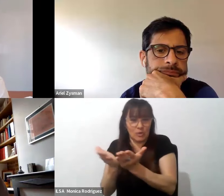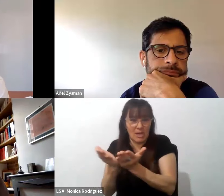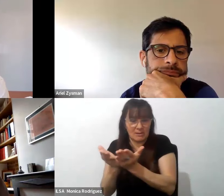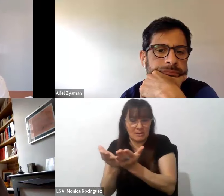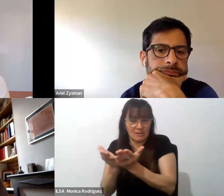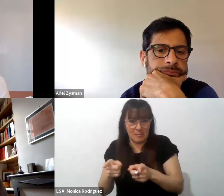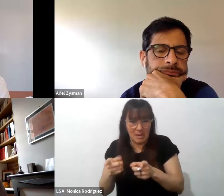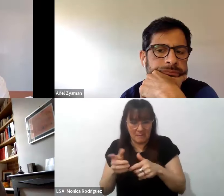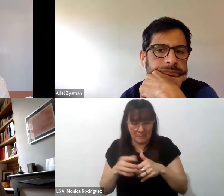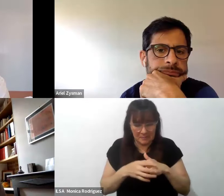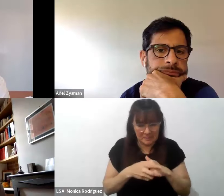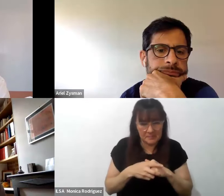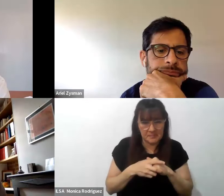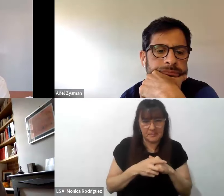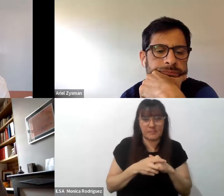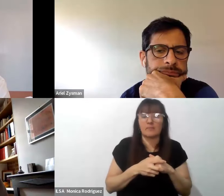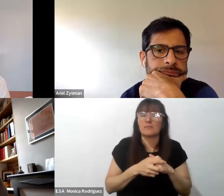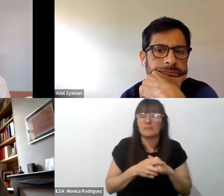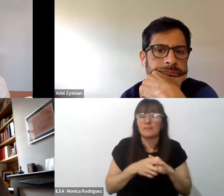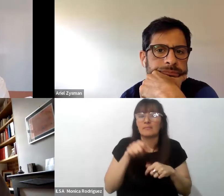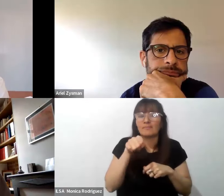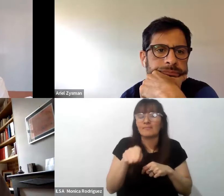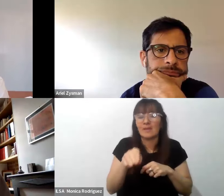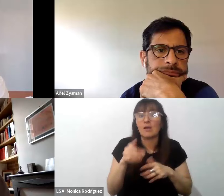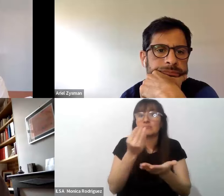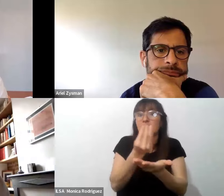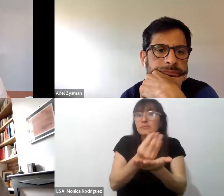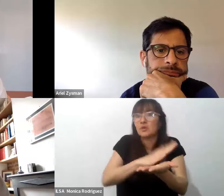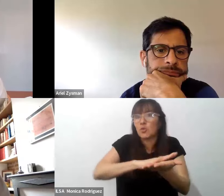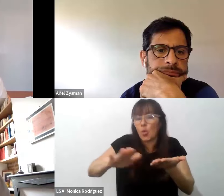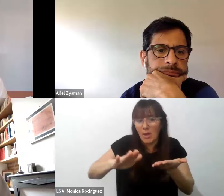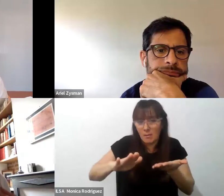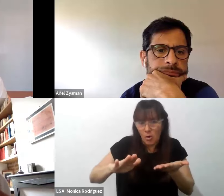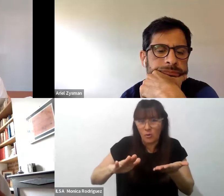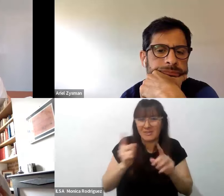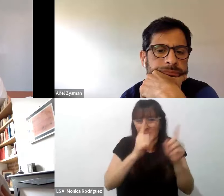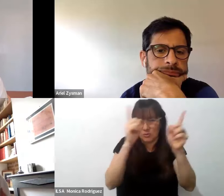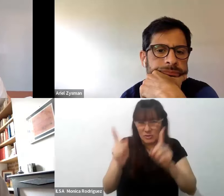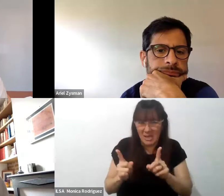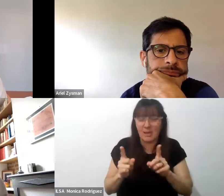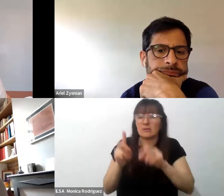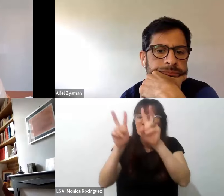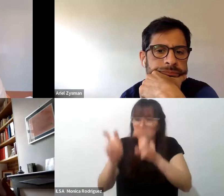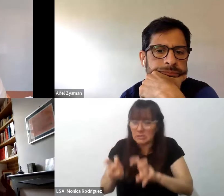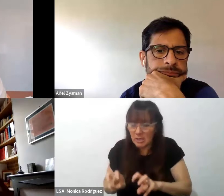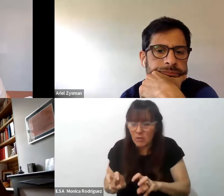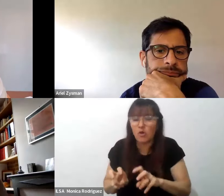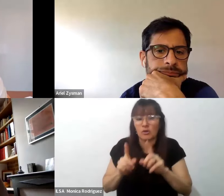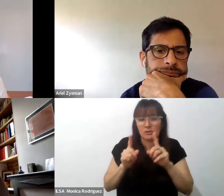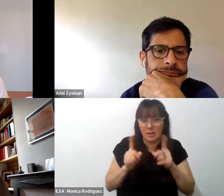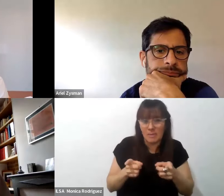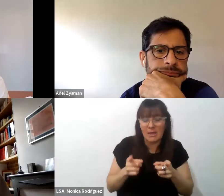pero este nuevo posicionamiento de los docentes de los investigadores que